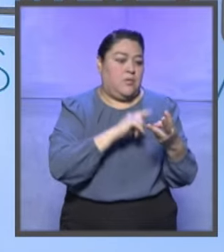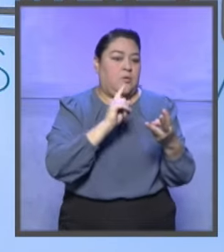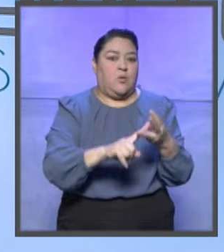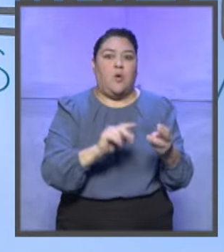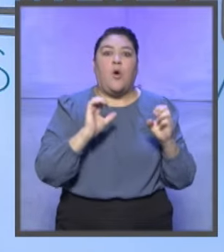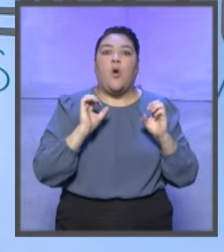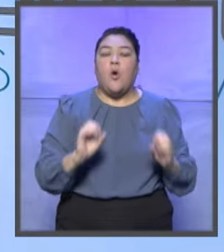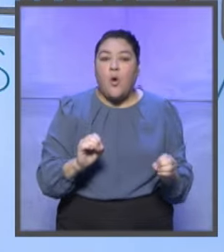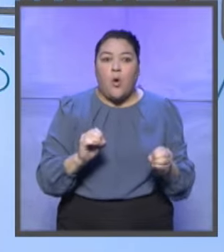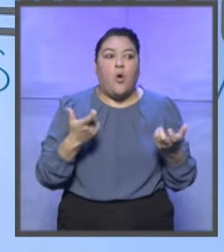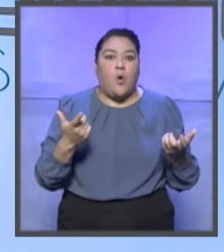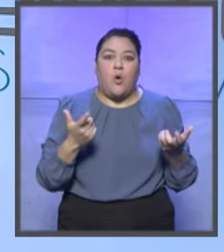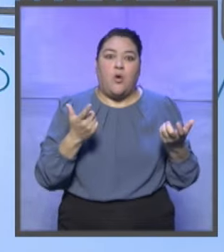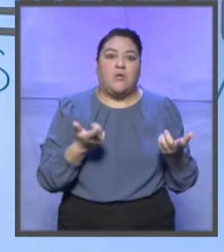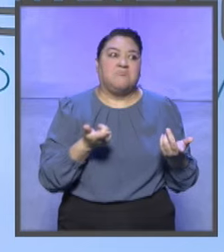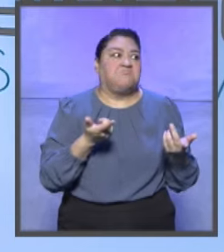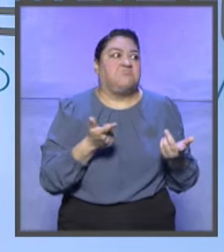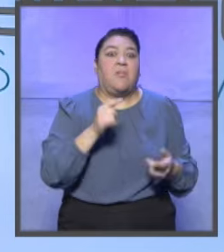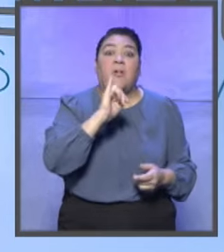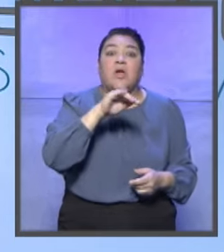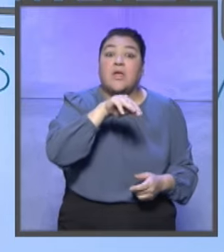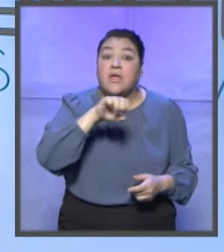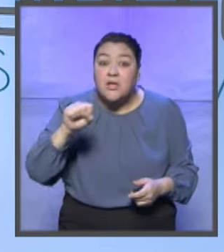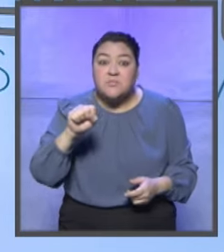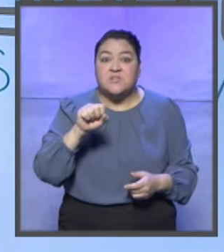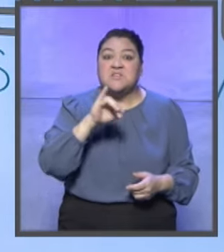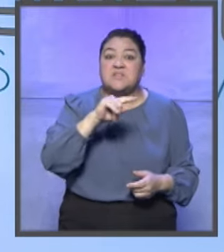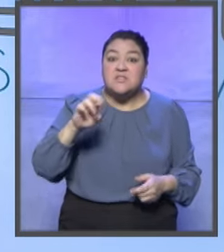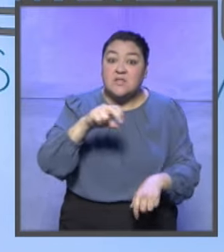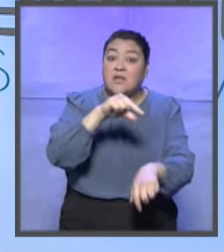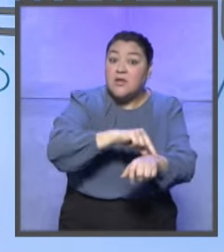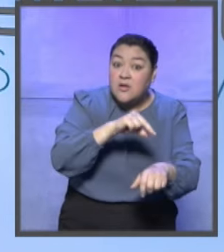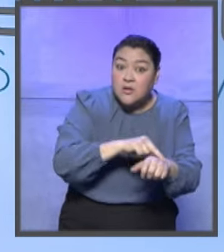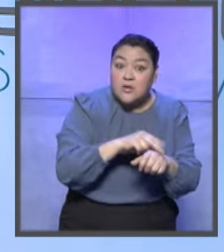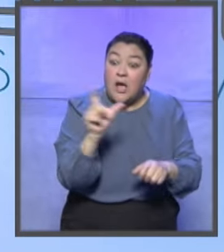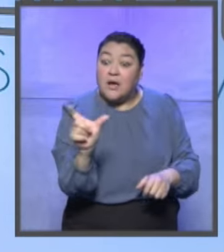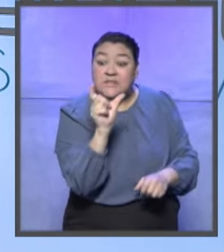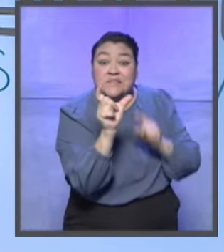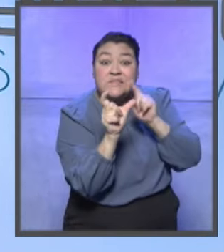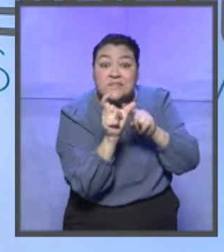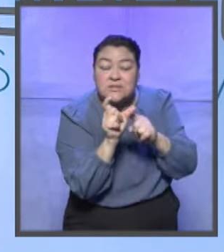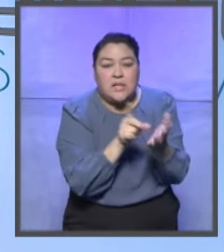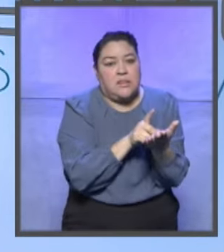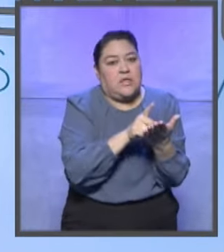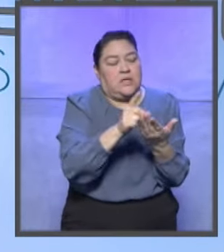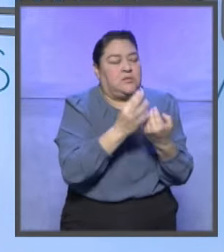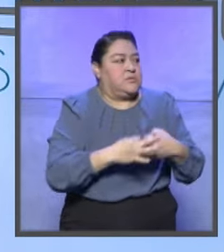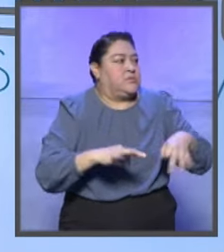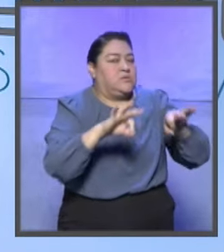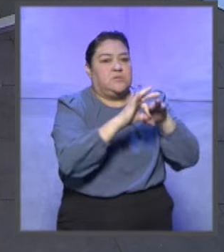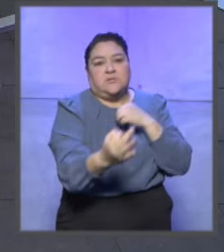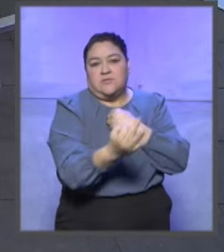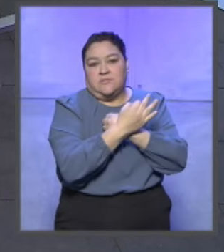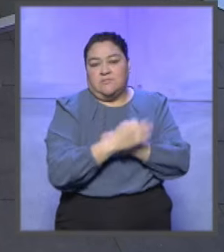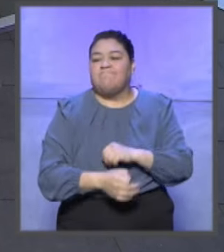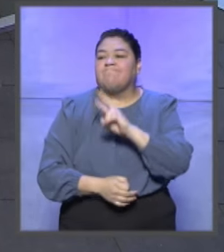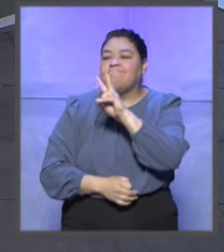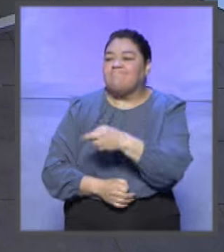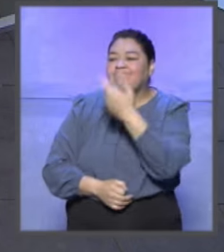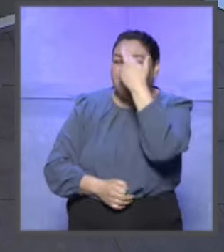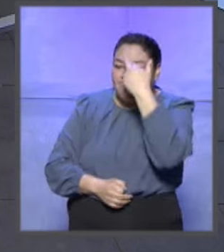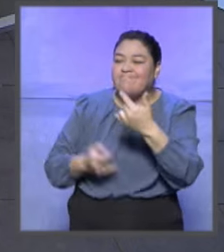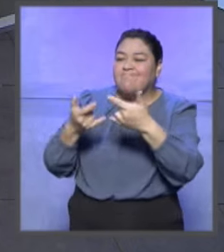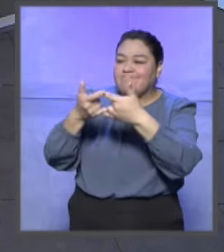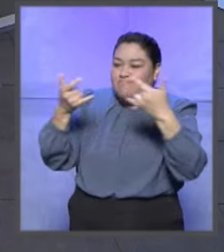frente a las instituciones de seguridad social y por eso es muy importante proteger ese derecho fundamental, estar credencializado. Bueno, pues ahí está